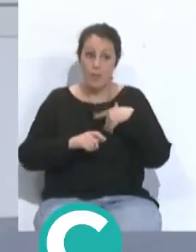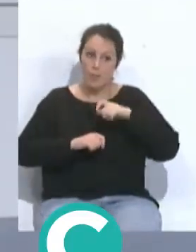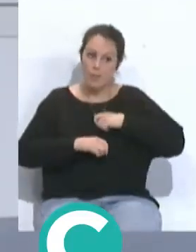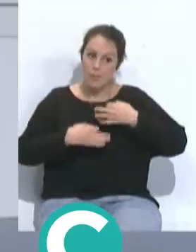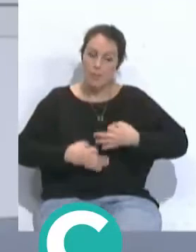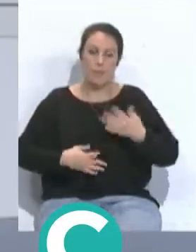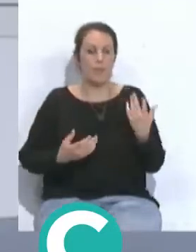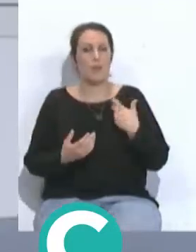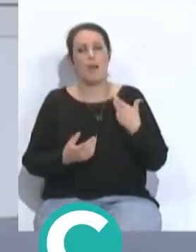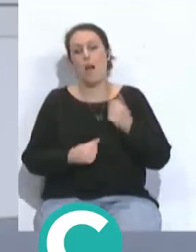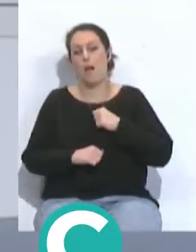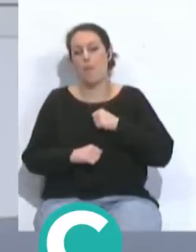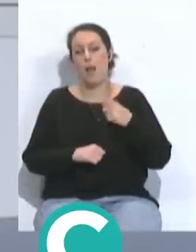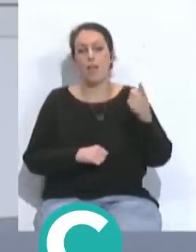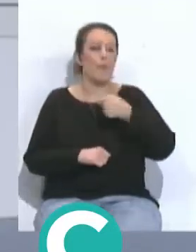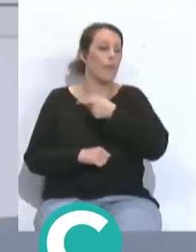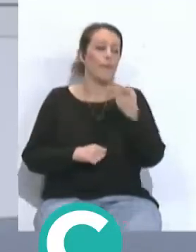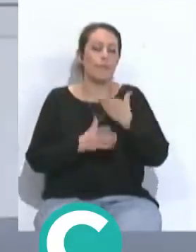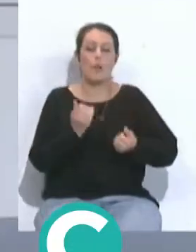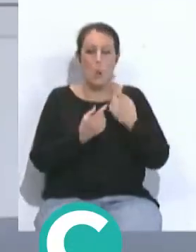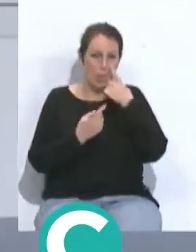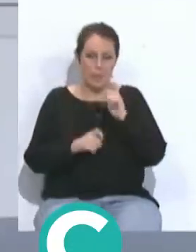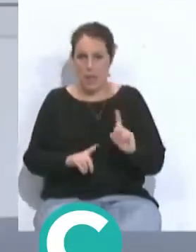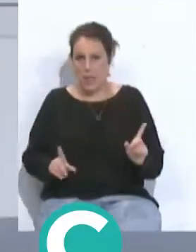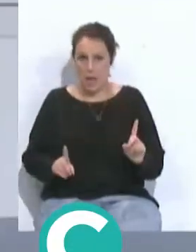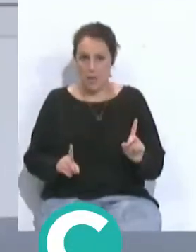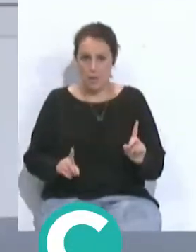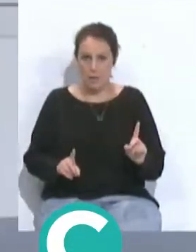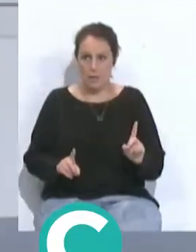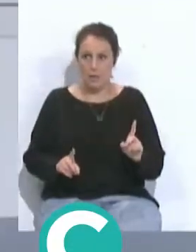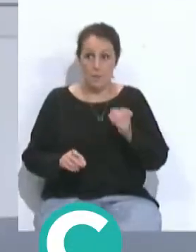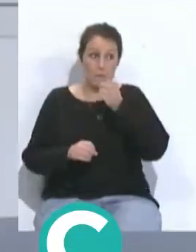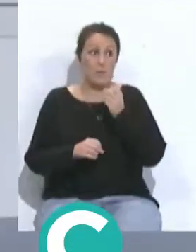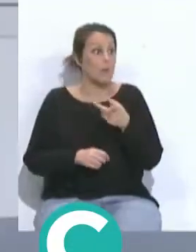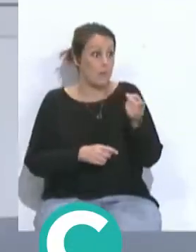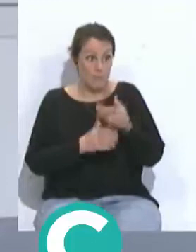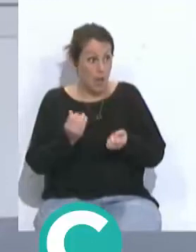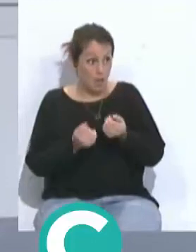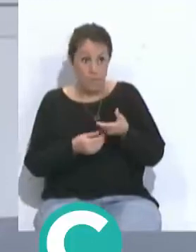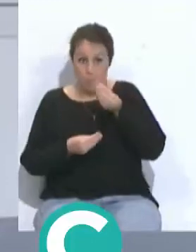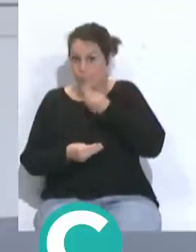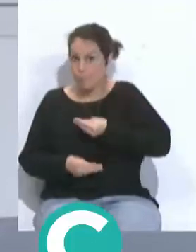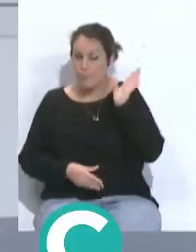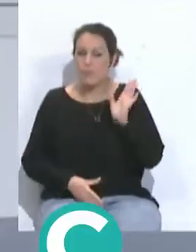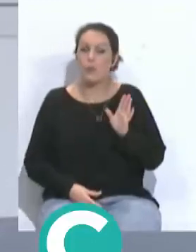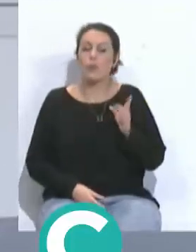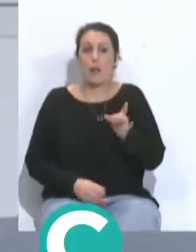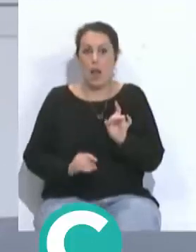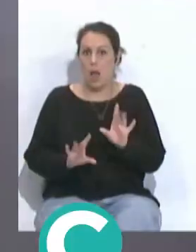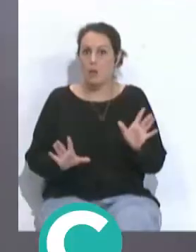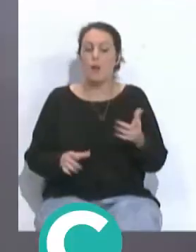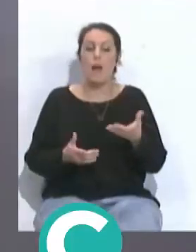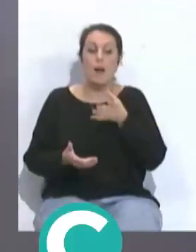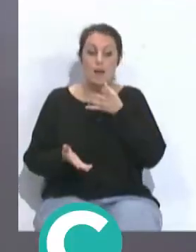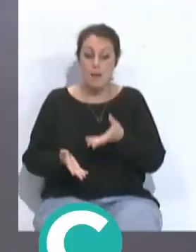a dar garantía y no tengas que estar esperando el fallo de otro o sea que viene bienvenido sea indiscutiblemente claro son indiscutibles pero que